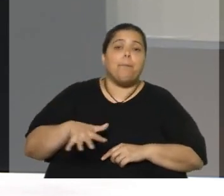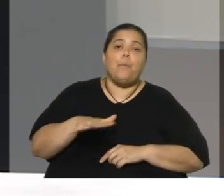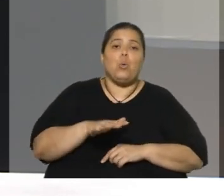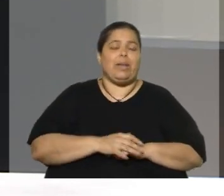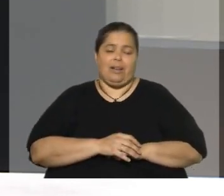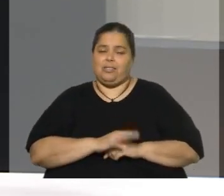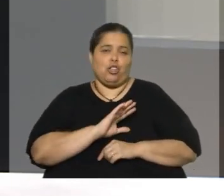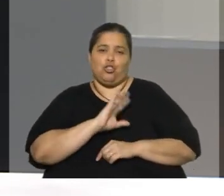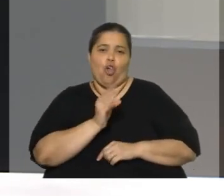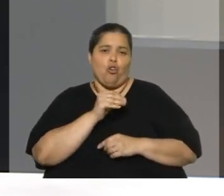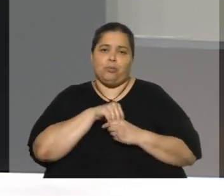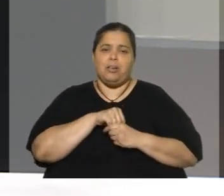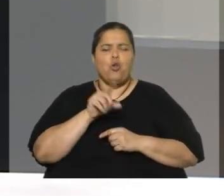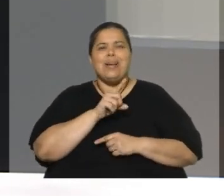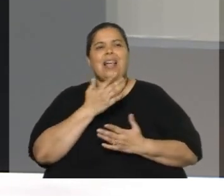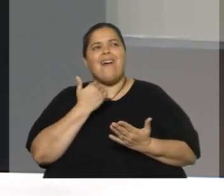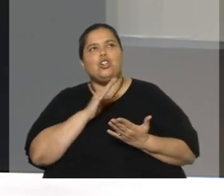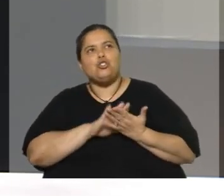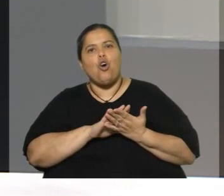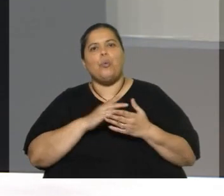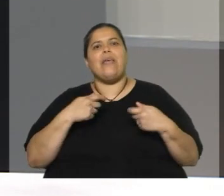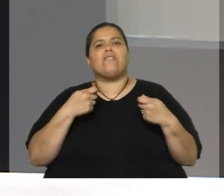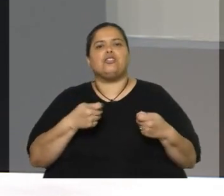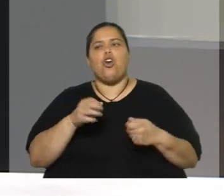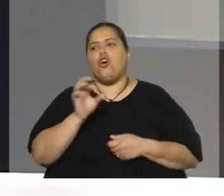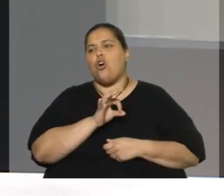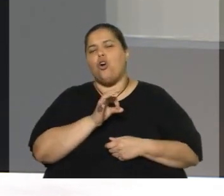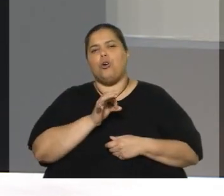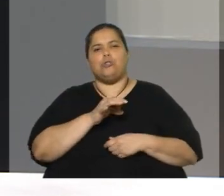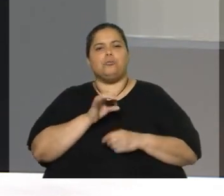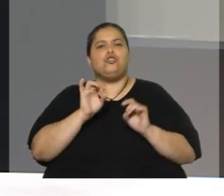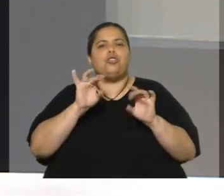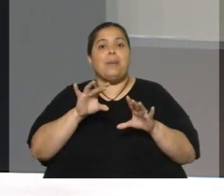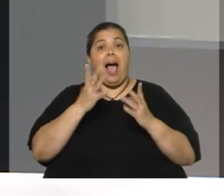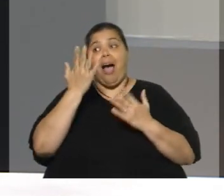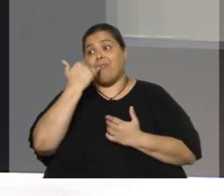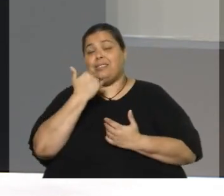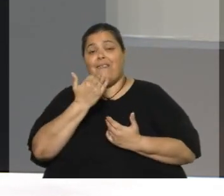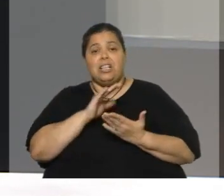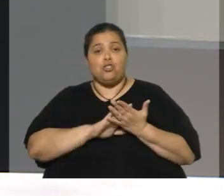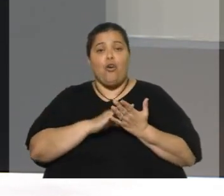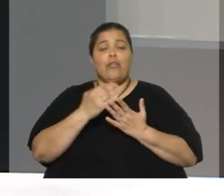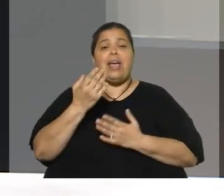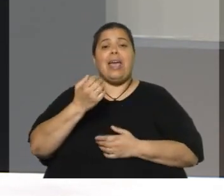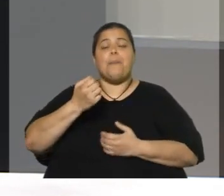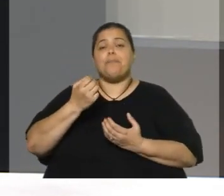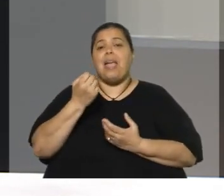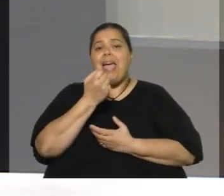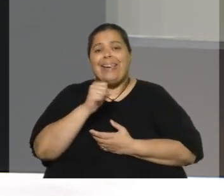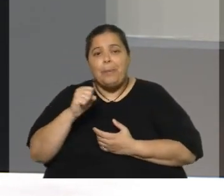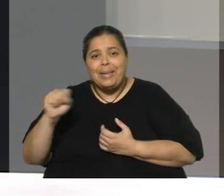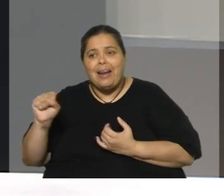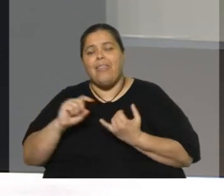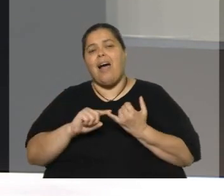de inversiones, sino de, he hablado mucho en su momento, de criminalidad, de temas sociales